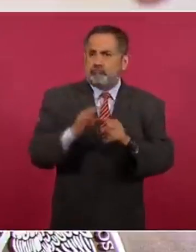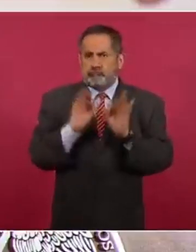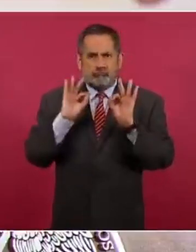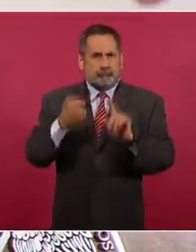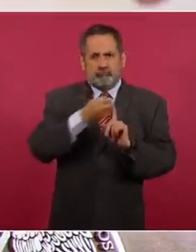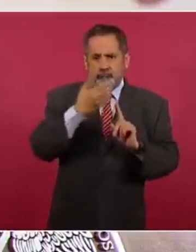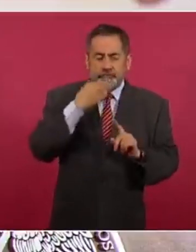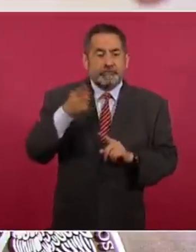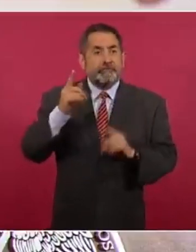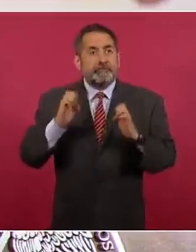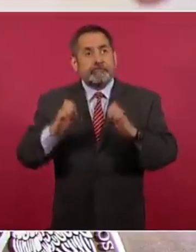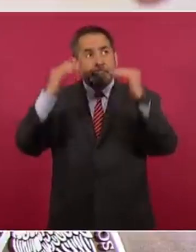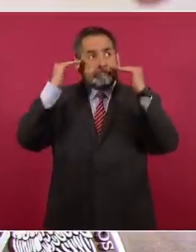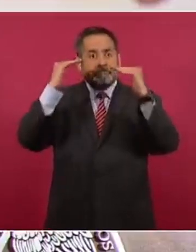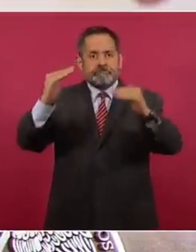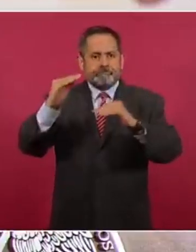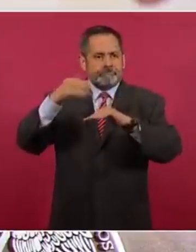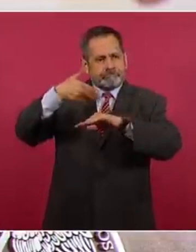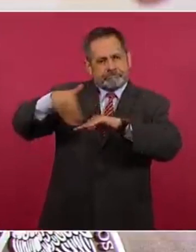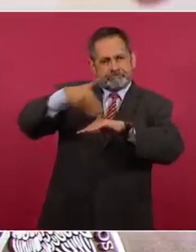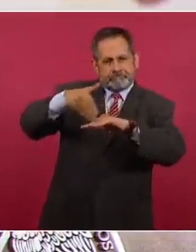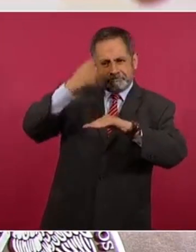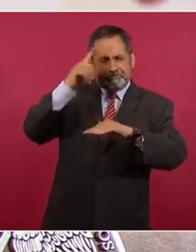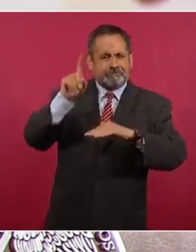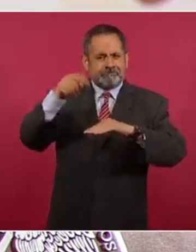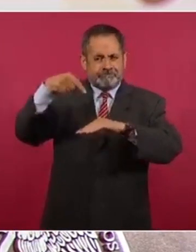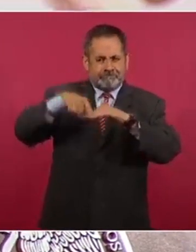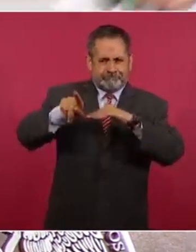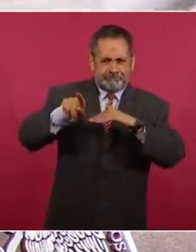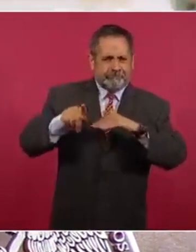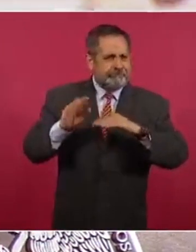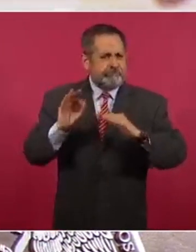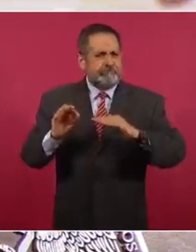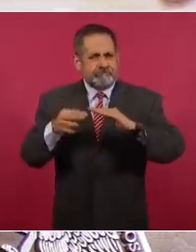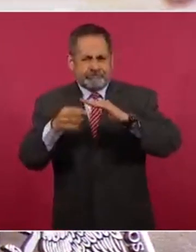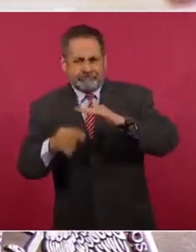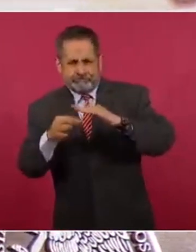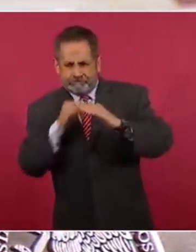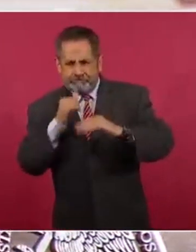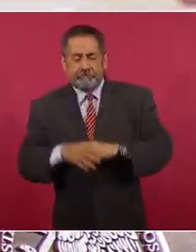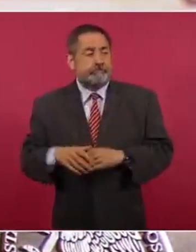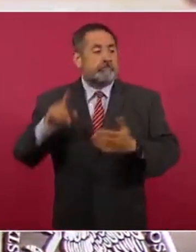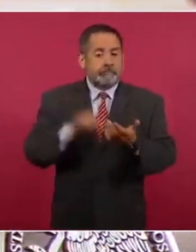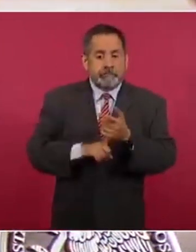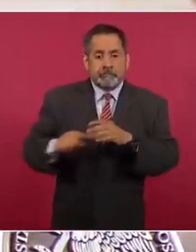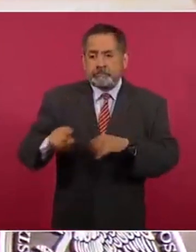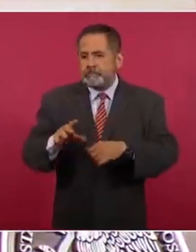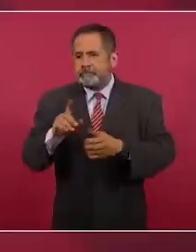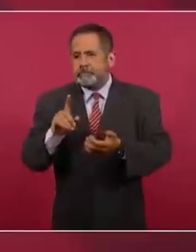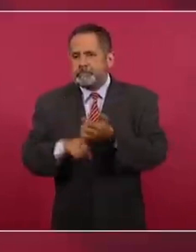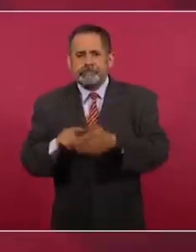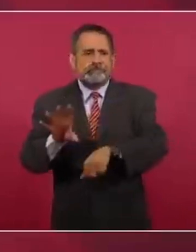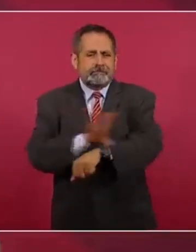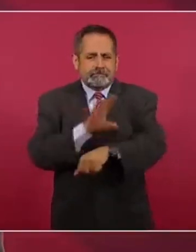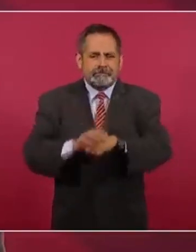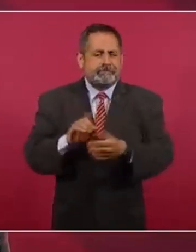impermeabilizaciones, los cambios de las instalaciones hidráulicas y a veces de todo el equipo hidráulico, hasta cuestiones que